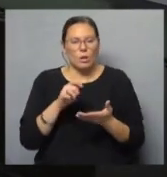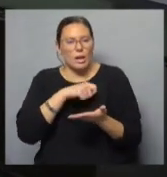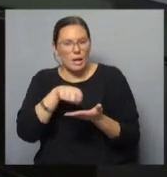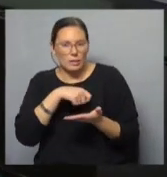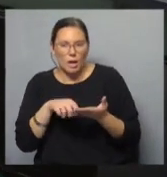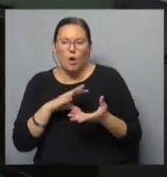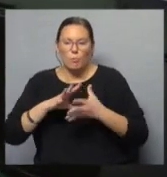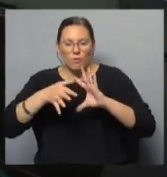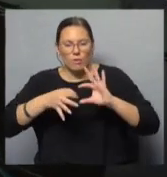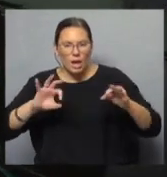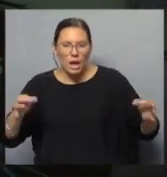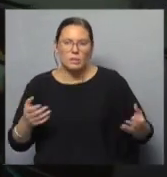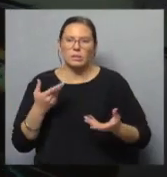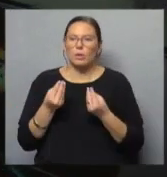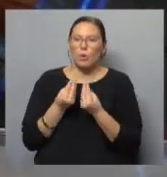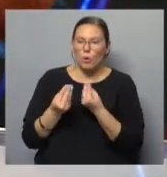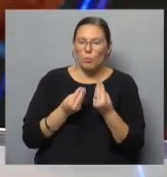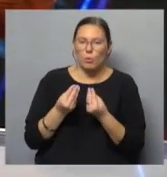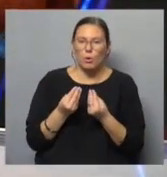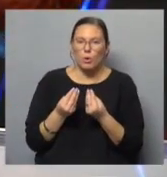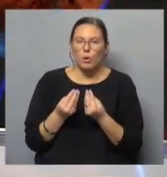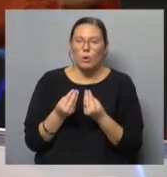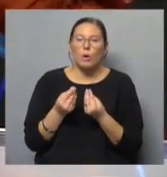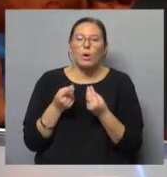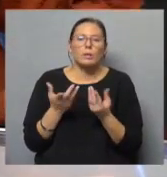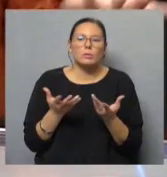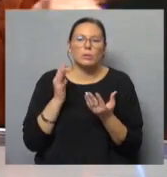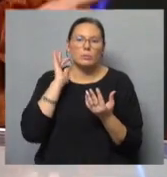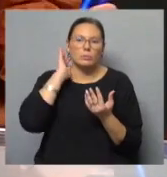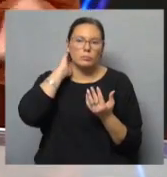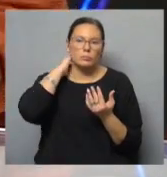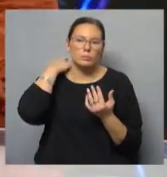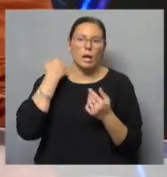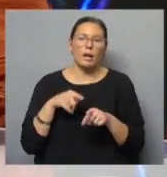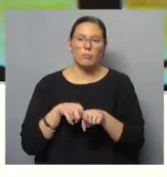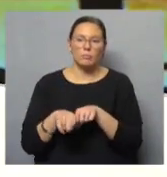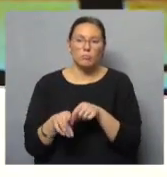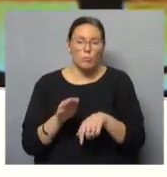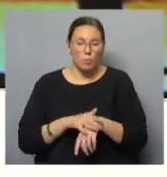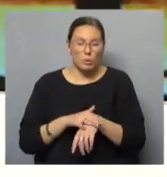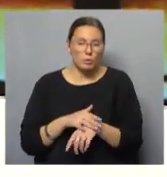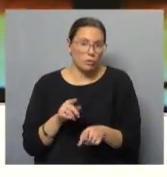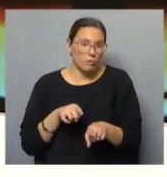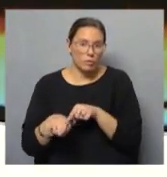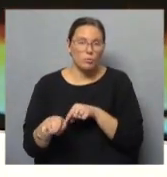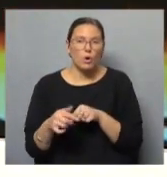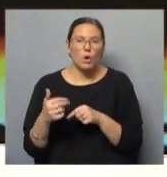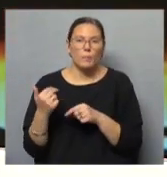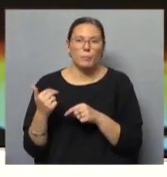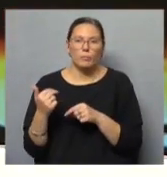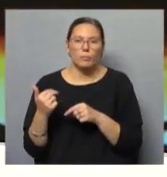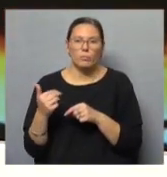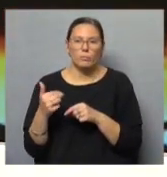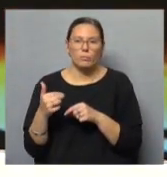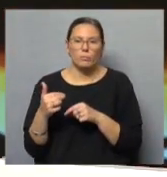fraseás, así. Sí. ¿Cómo se pasa todo eso después al vivo? Bueno, dos cosas. Por un lado, nunca, nunca,